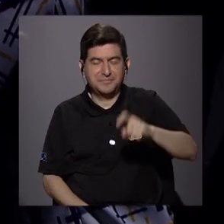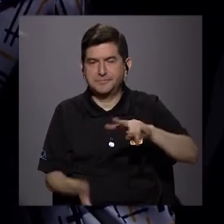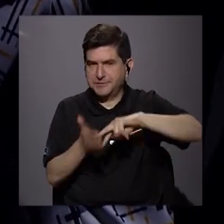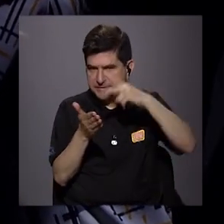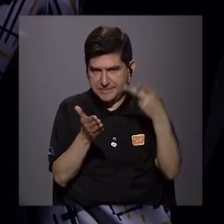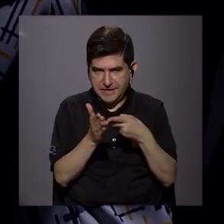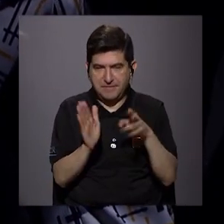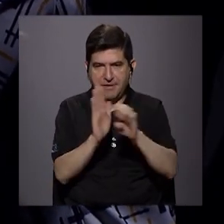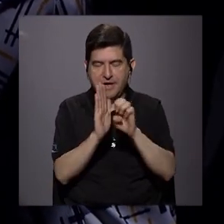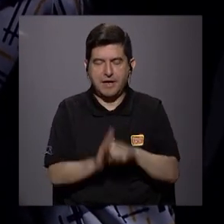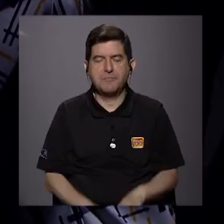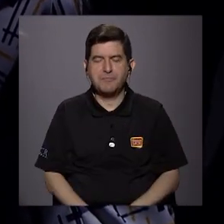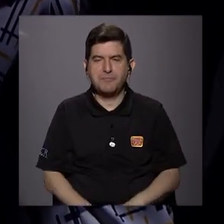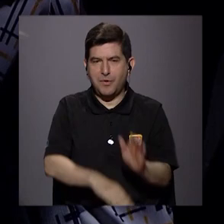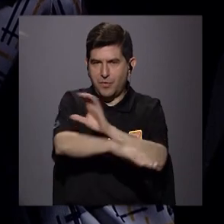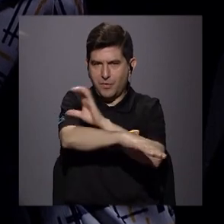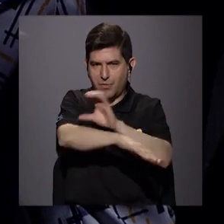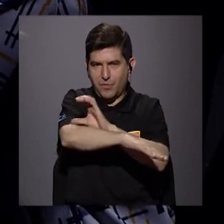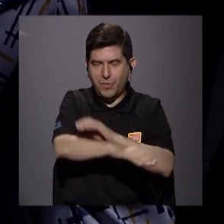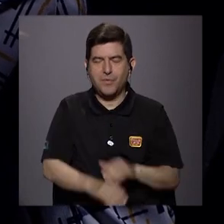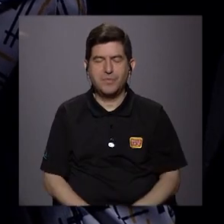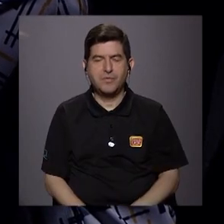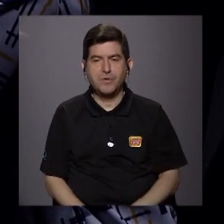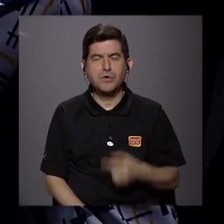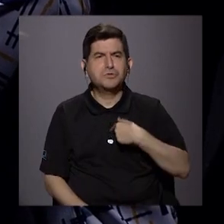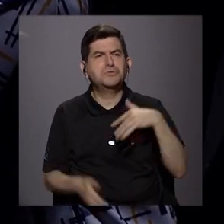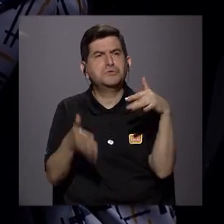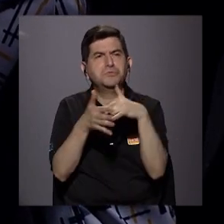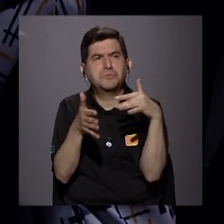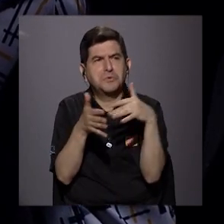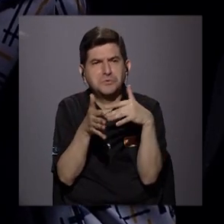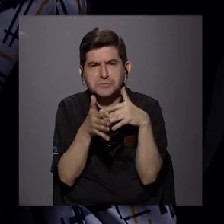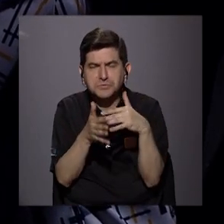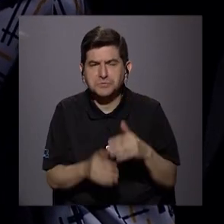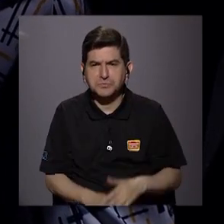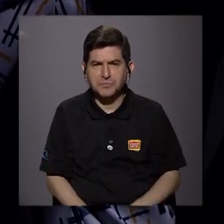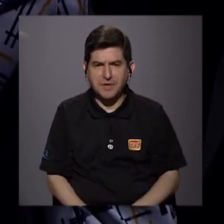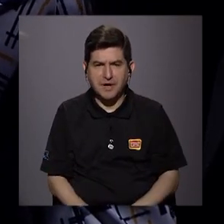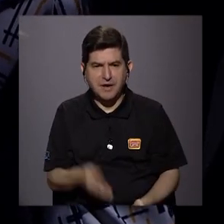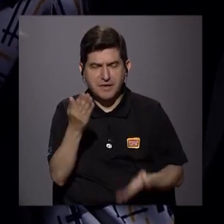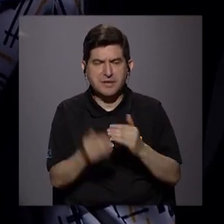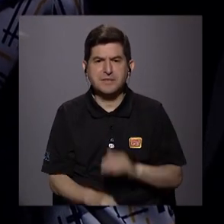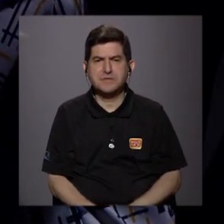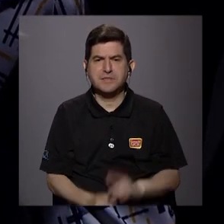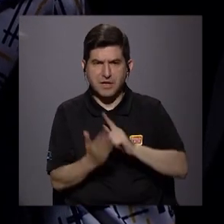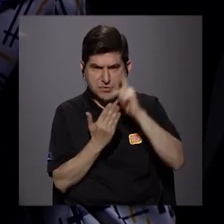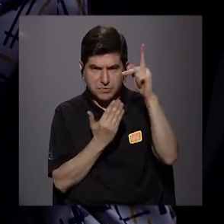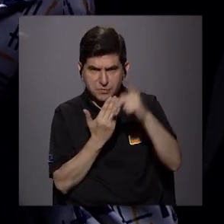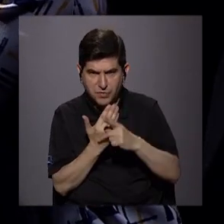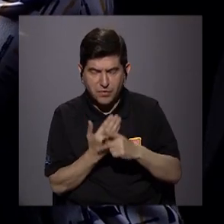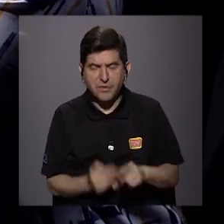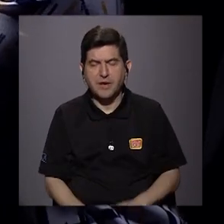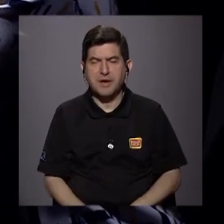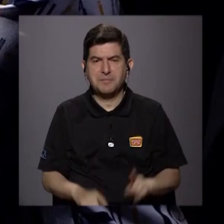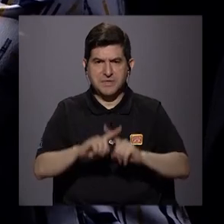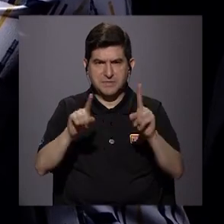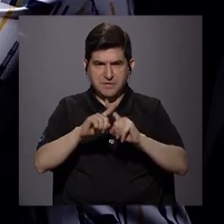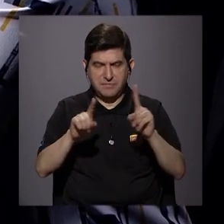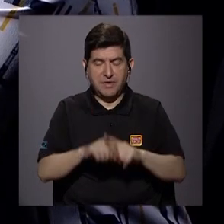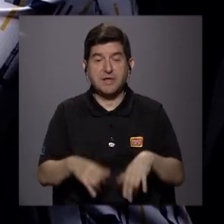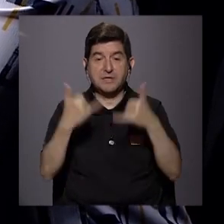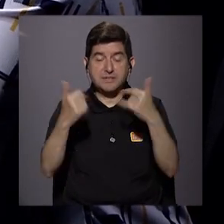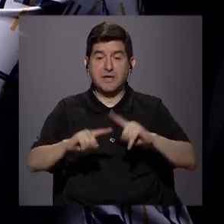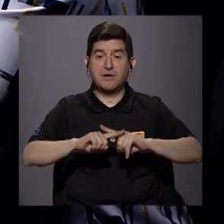Me refiero, por ejemplo, a informático. Tal vez estudié algunas, digamos, programación, algunos softwares, ahora el mercado requiere